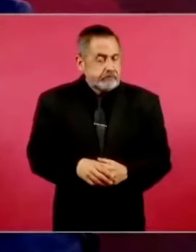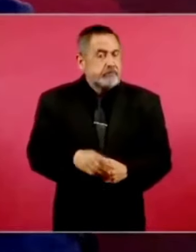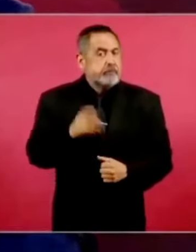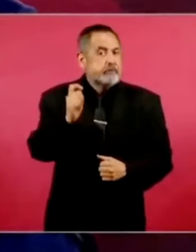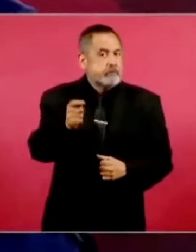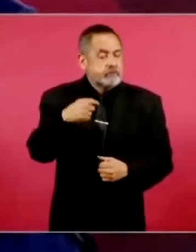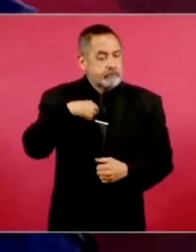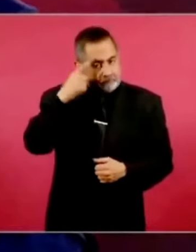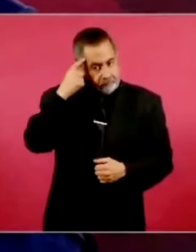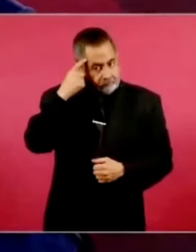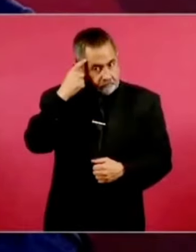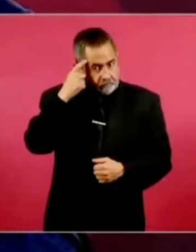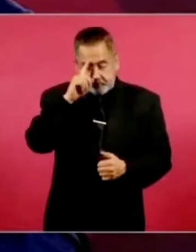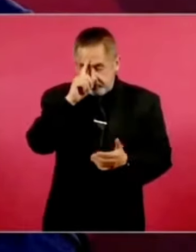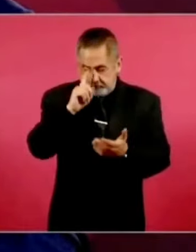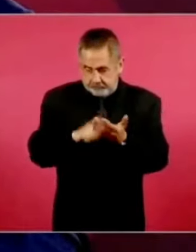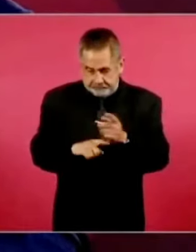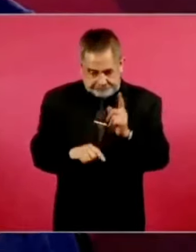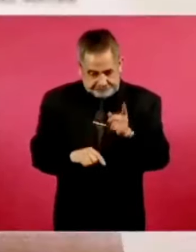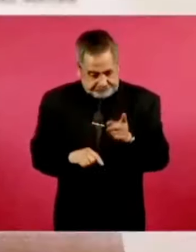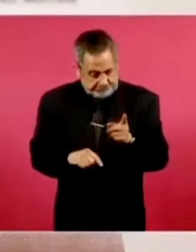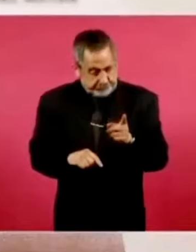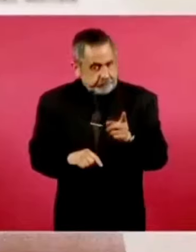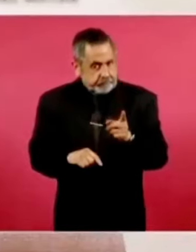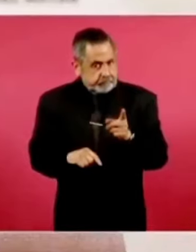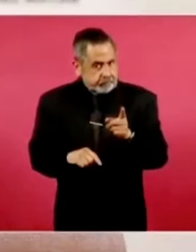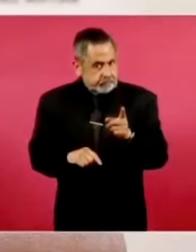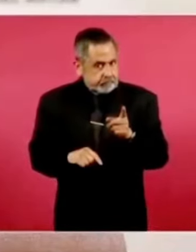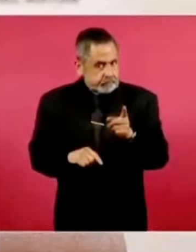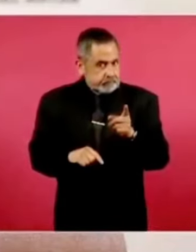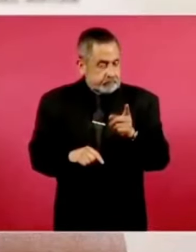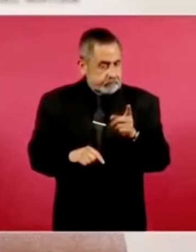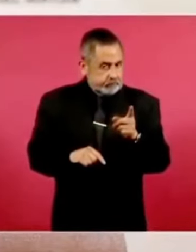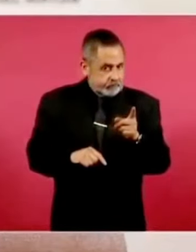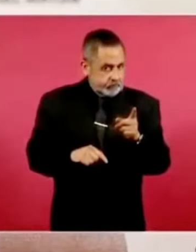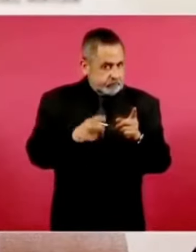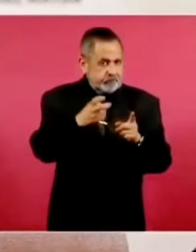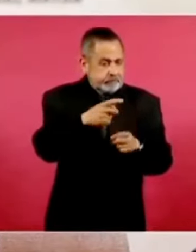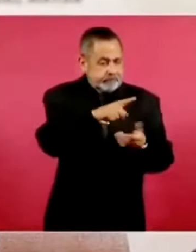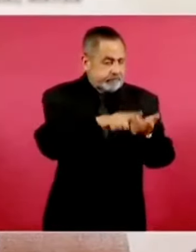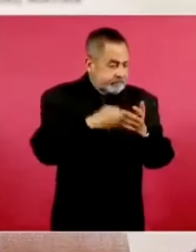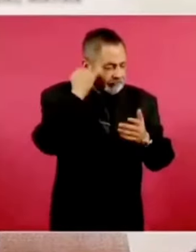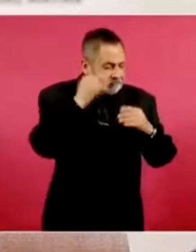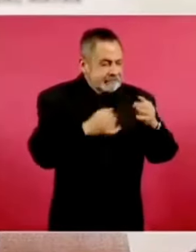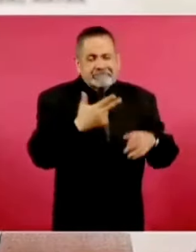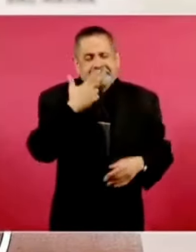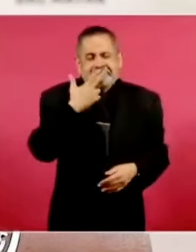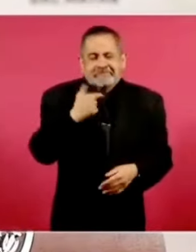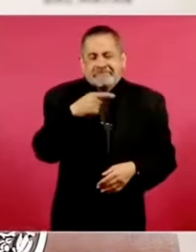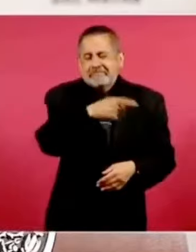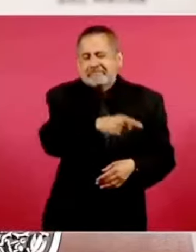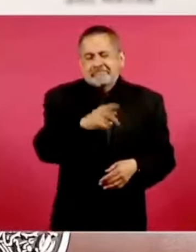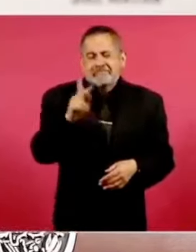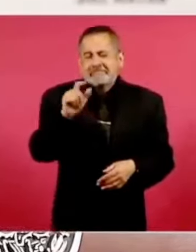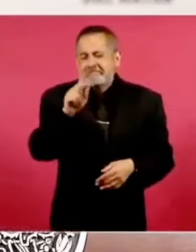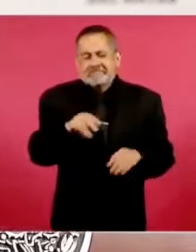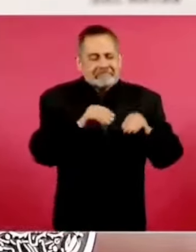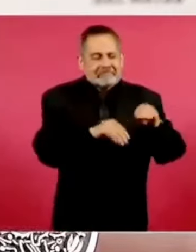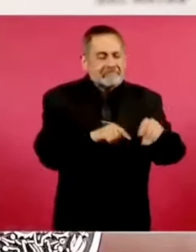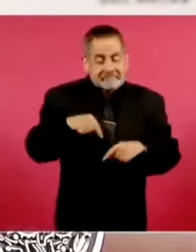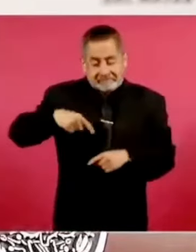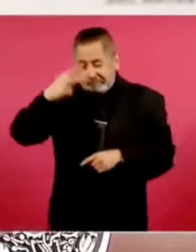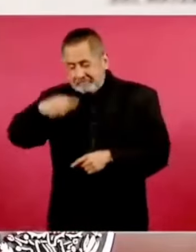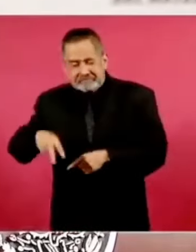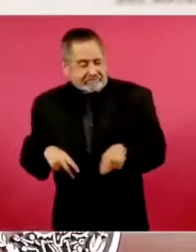creo que ya esas estrategias no funcionan en ningún lado, pero menos en